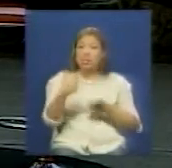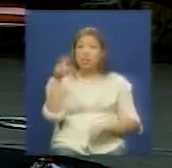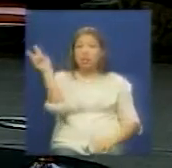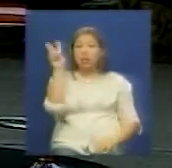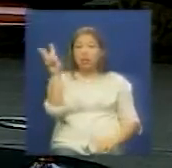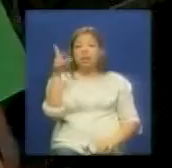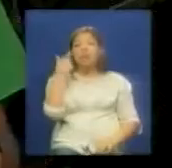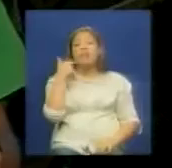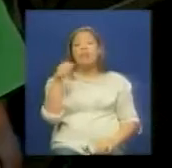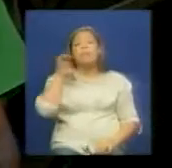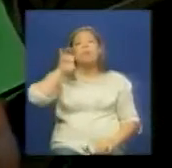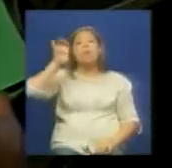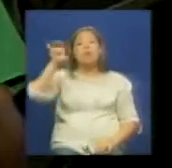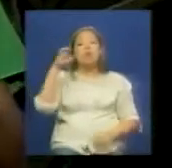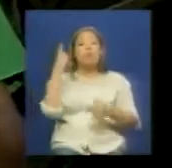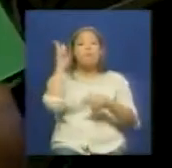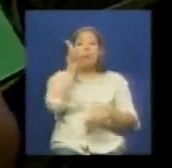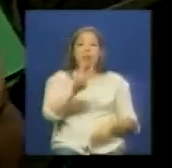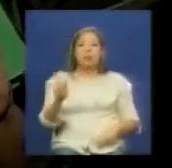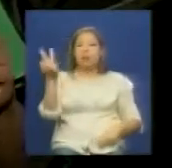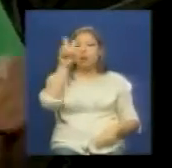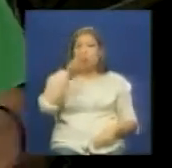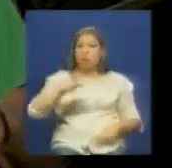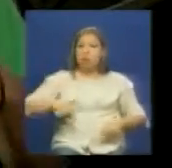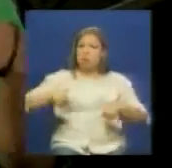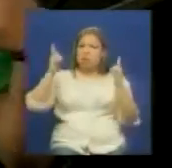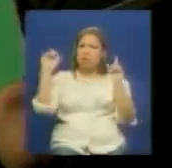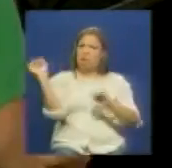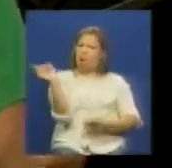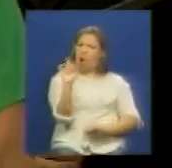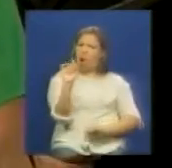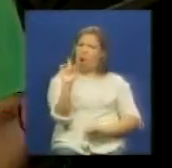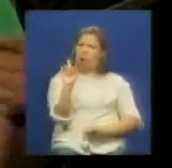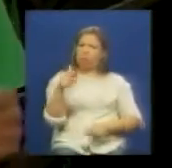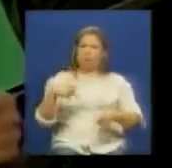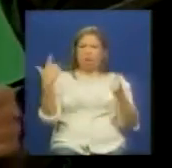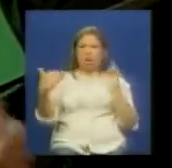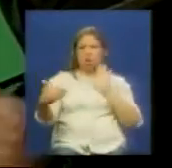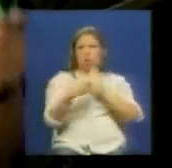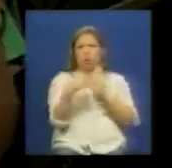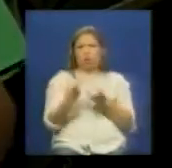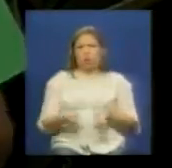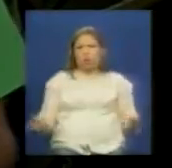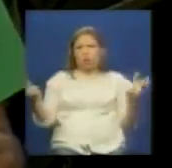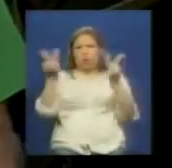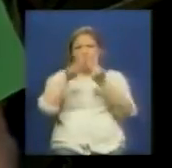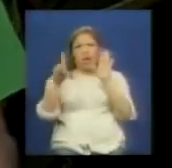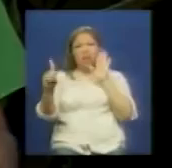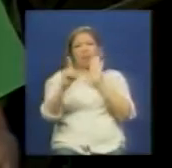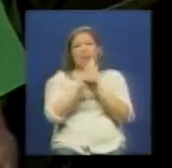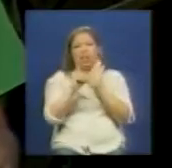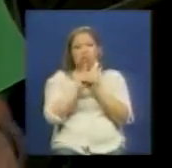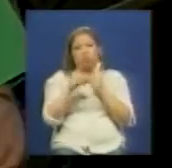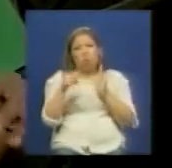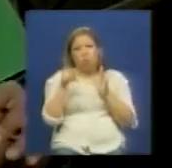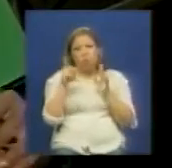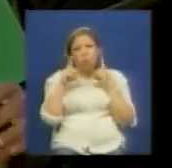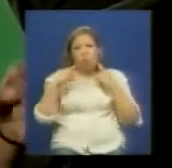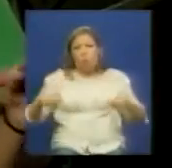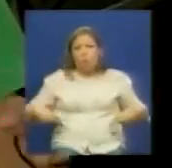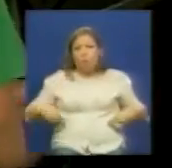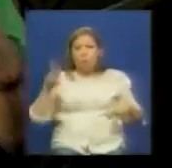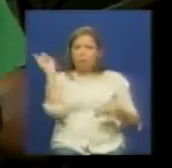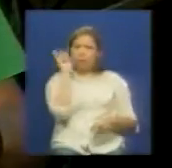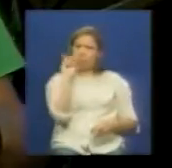república y además democrática no permitirá nada que vaya en contra de los valores y de los derechos humanos de los venezolanos como